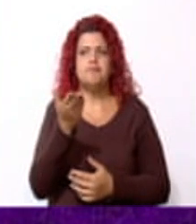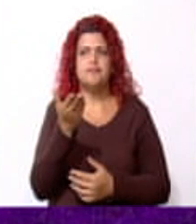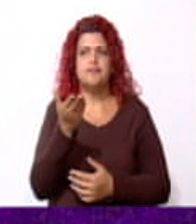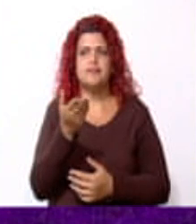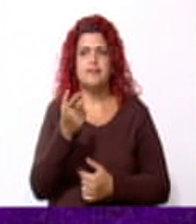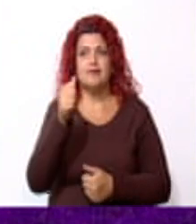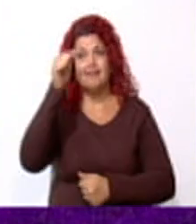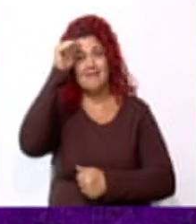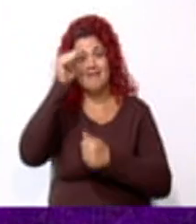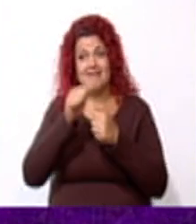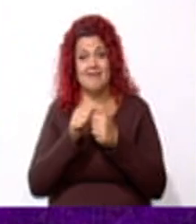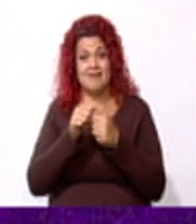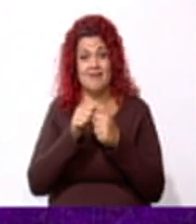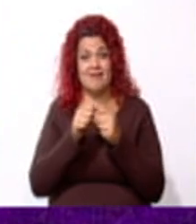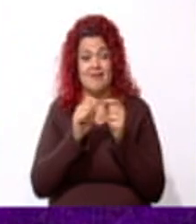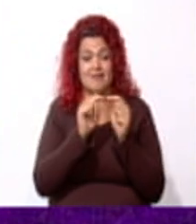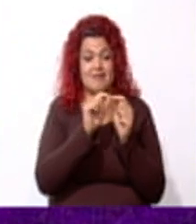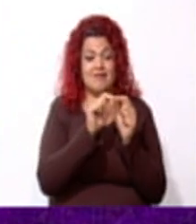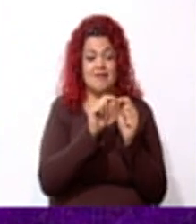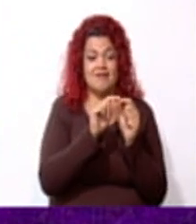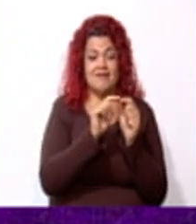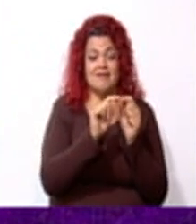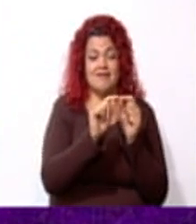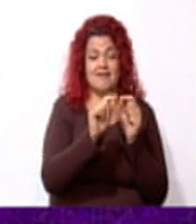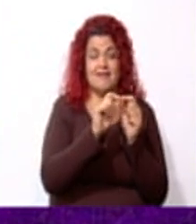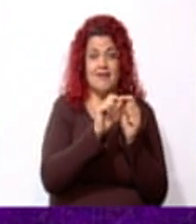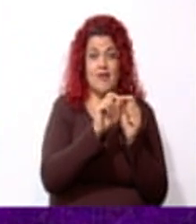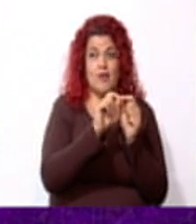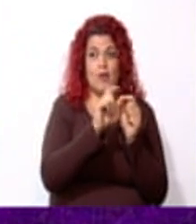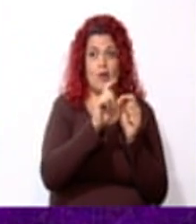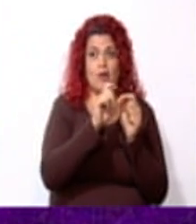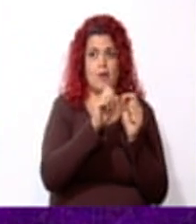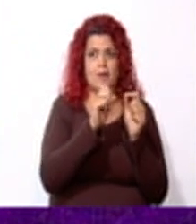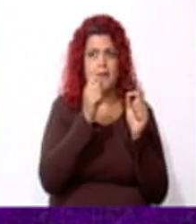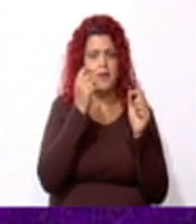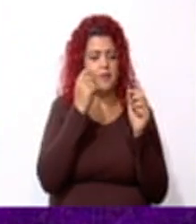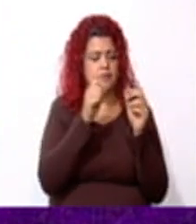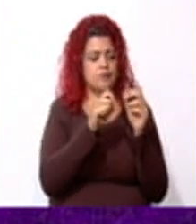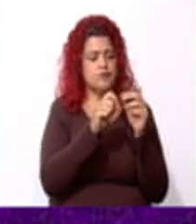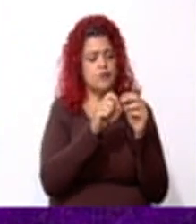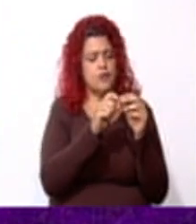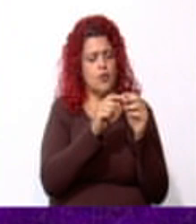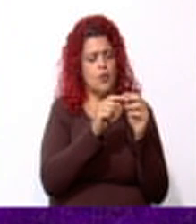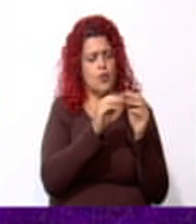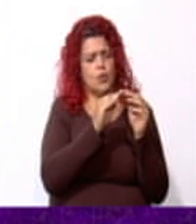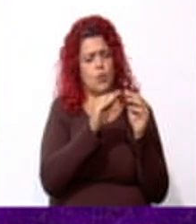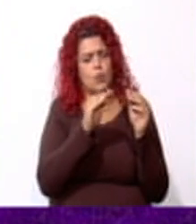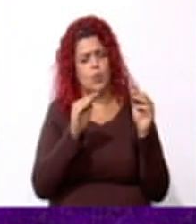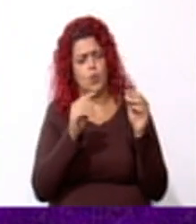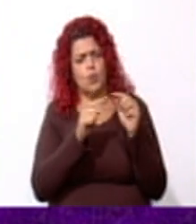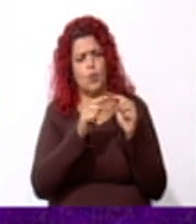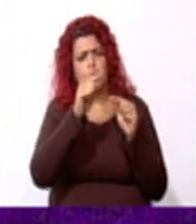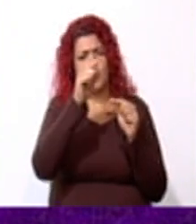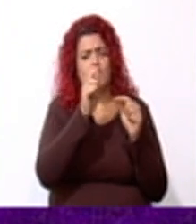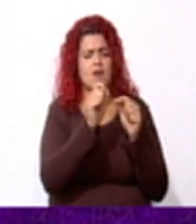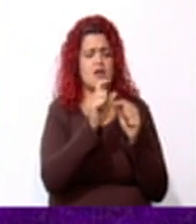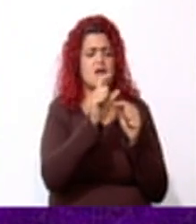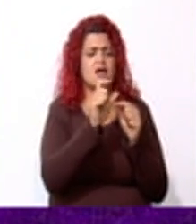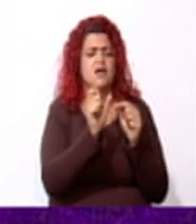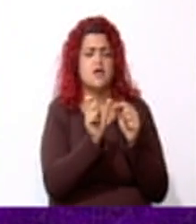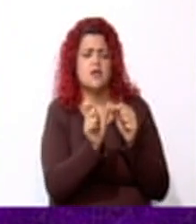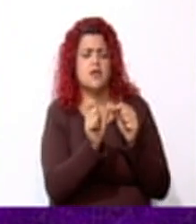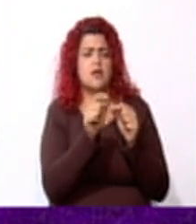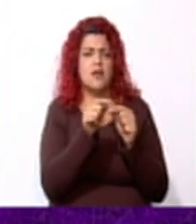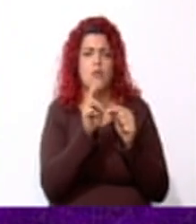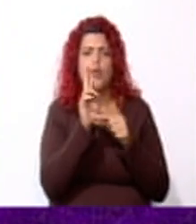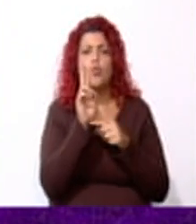Recordemos que la distancia de horizontal o vertical entre cada dos clavitos la consideramos como